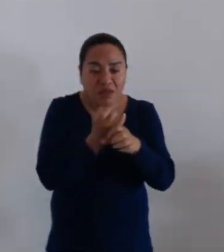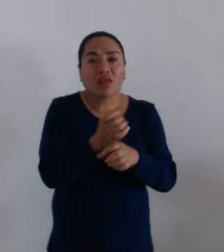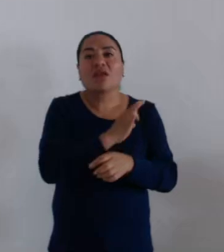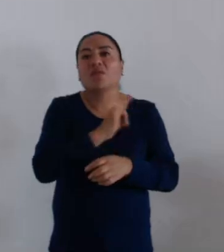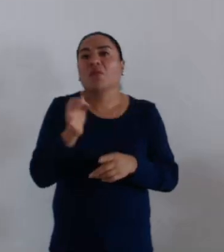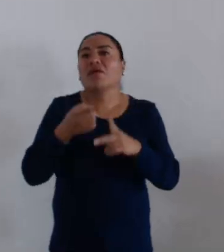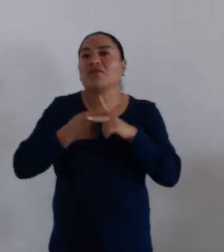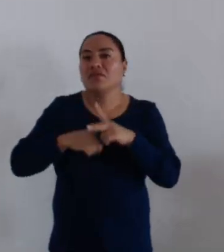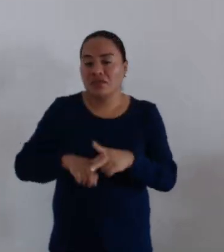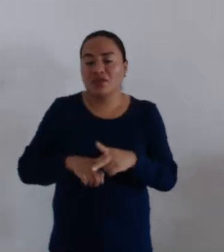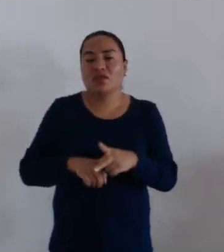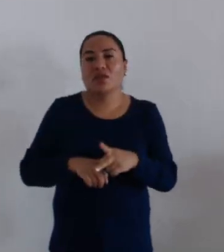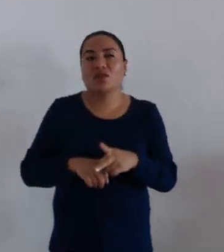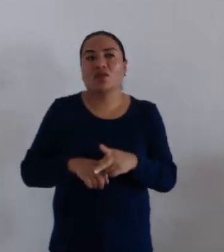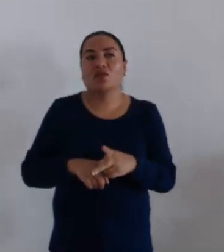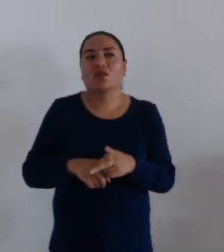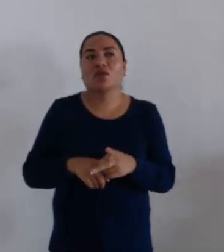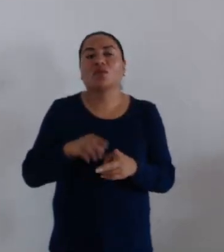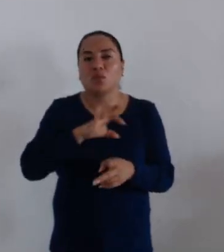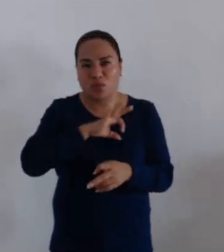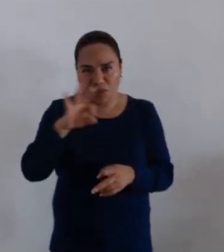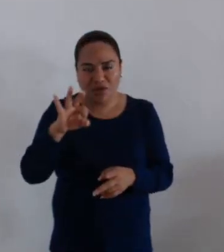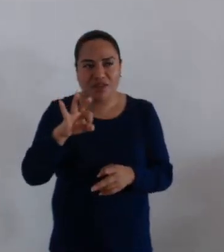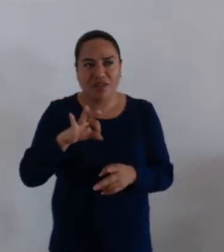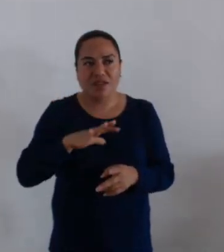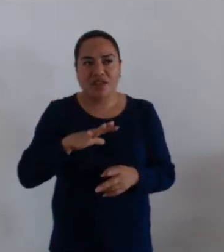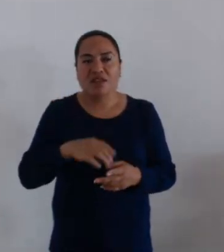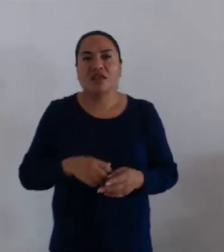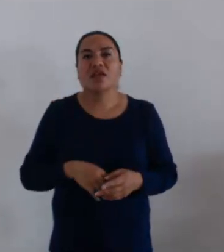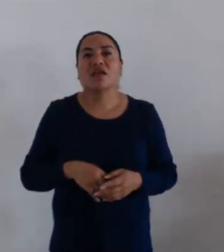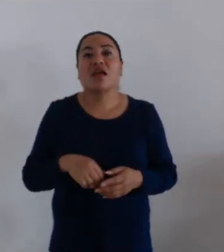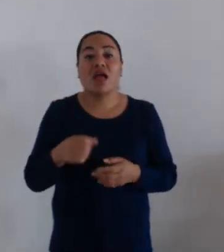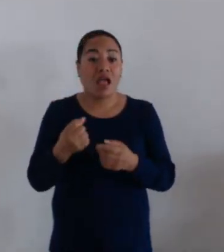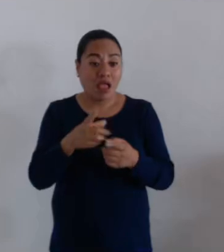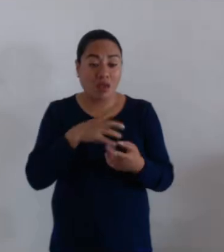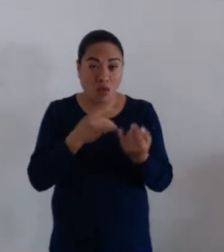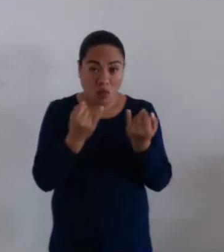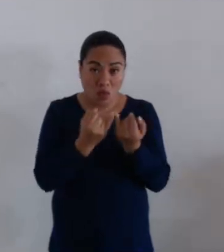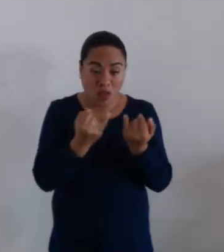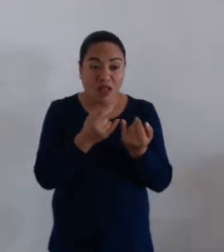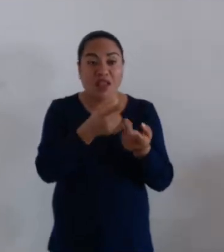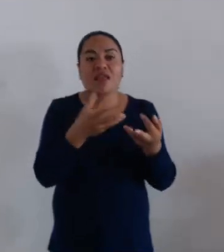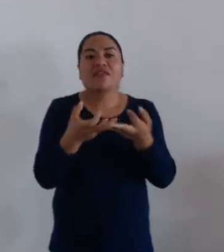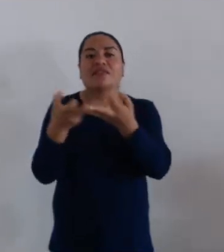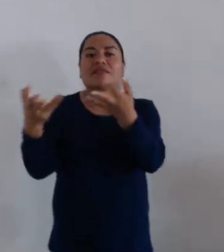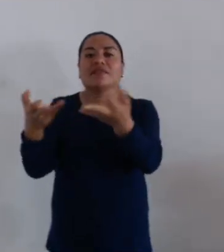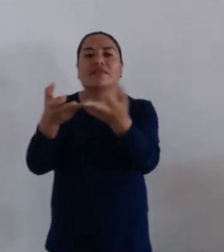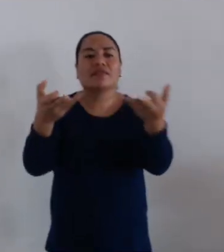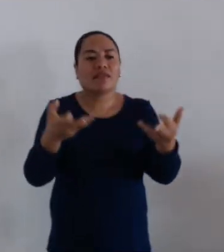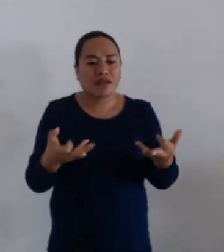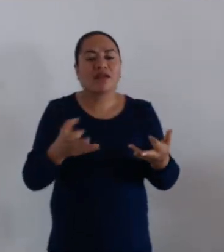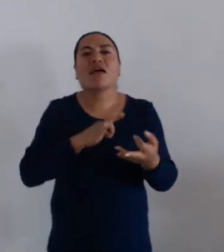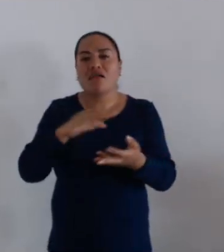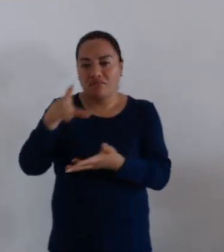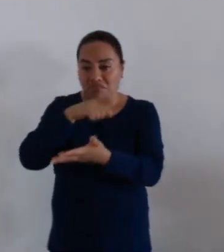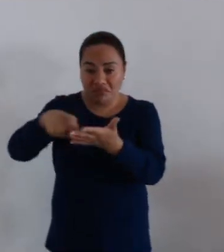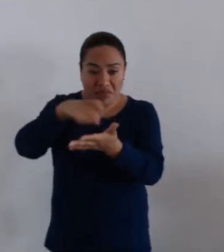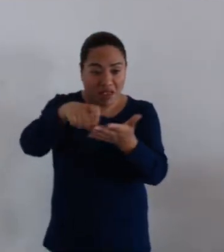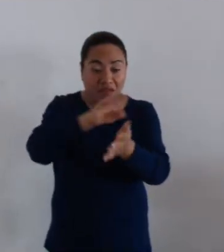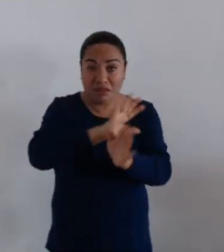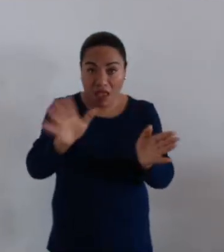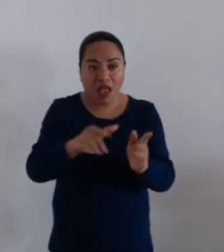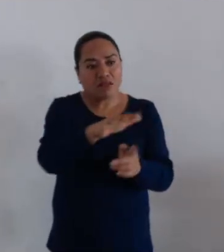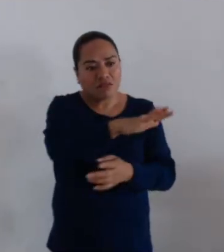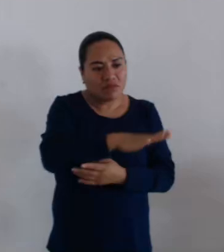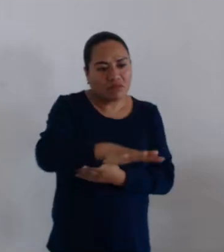certeza donde es posible, donde también está controlado y donde está restringido. Por ello,